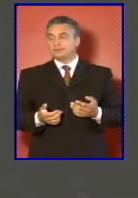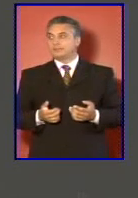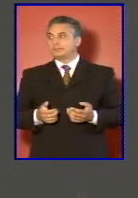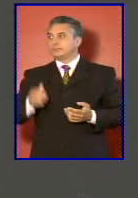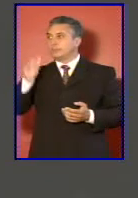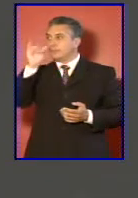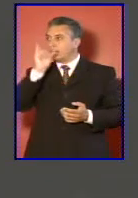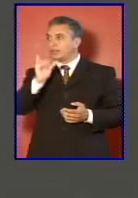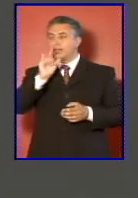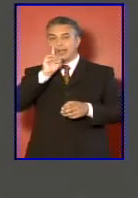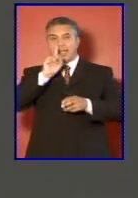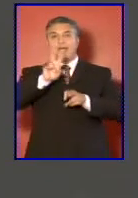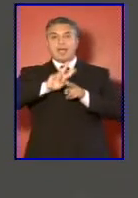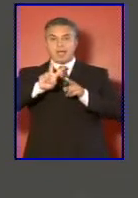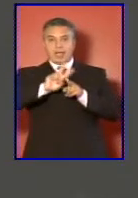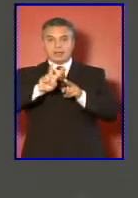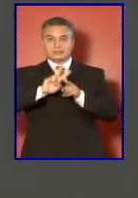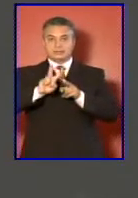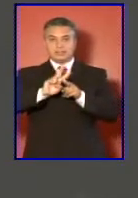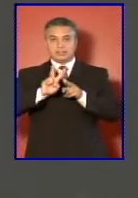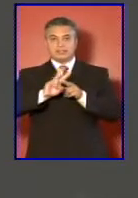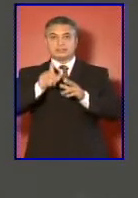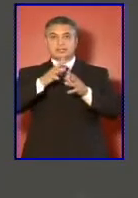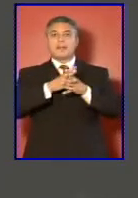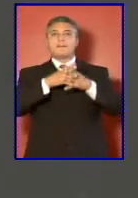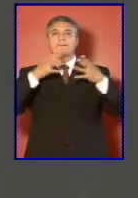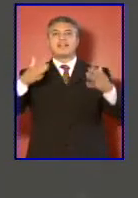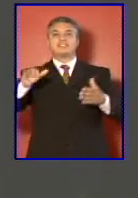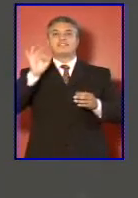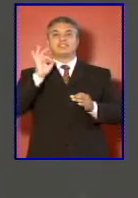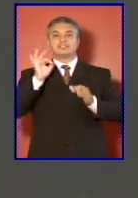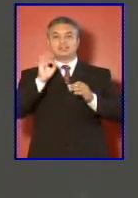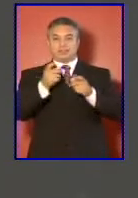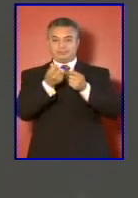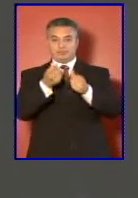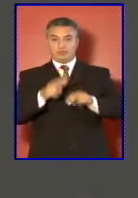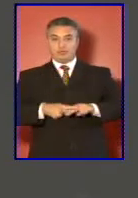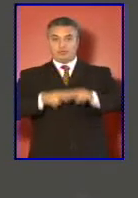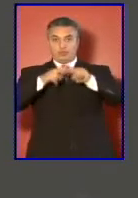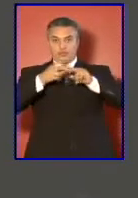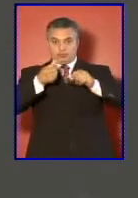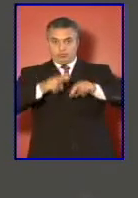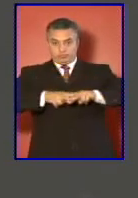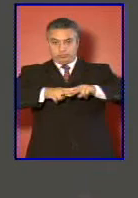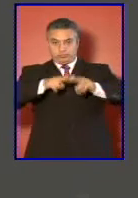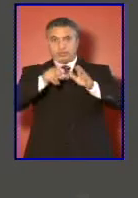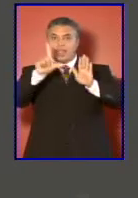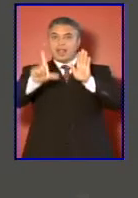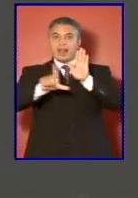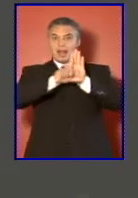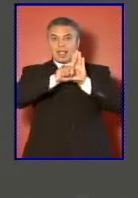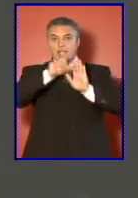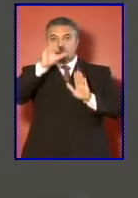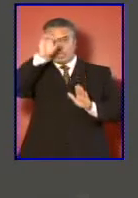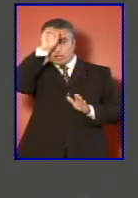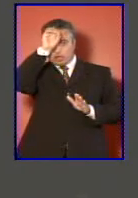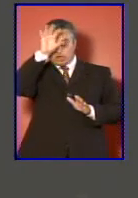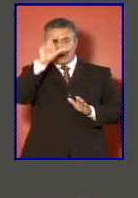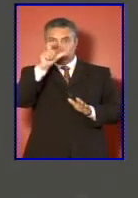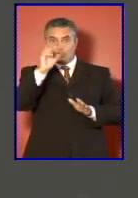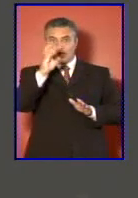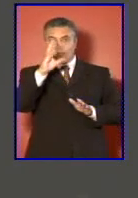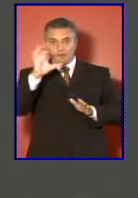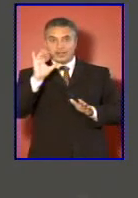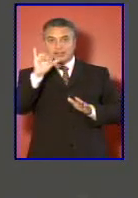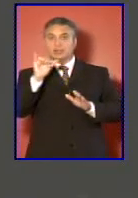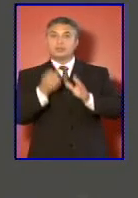y hacer más eficiente el manejo de los fondos acumulados por la ley del cobre y los que lleguen por la